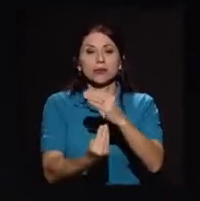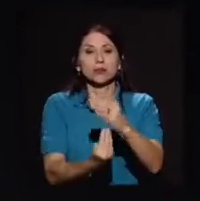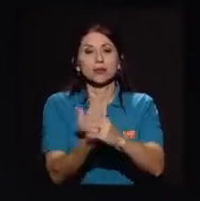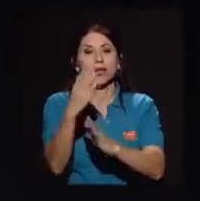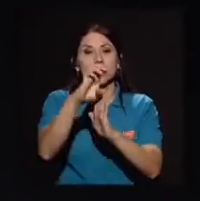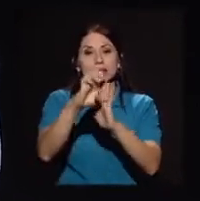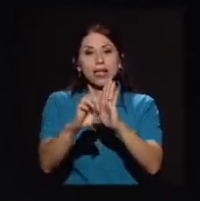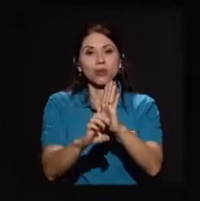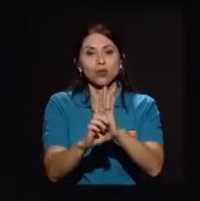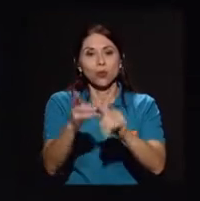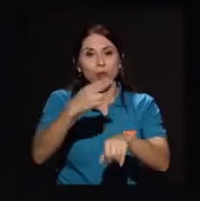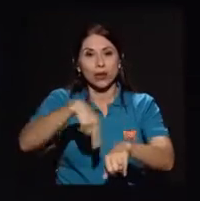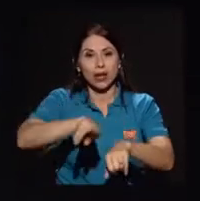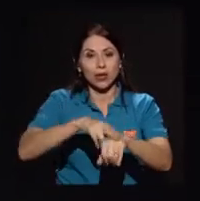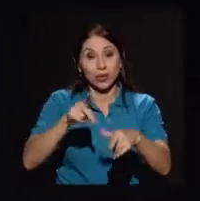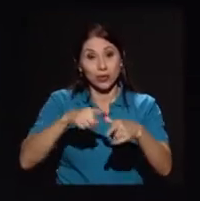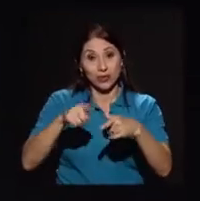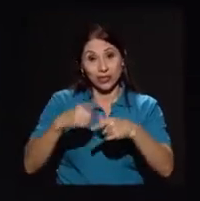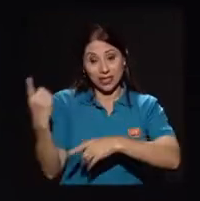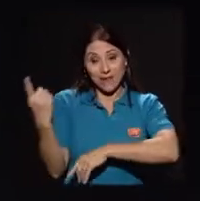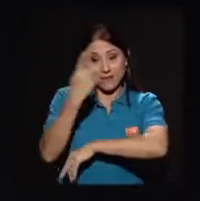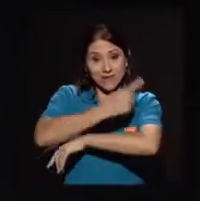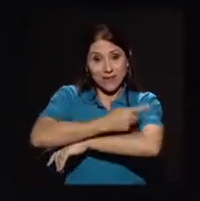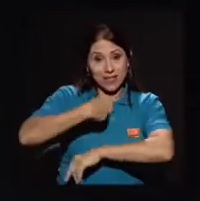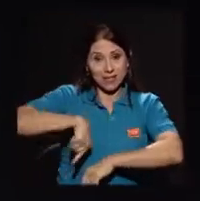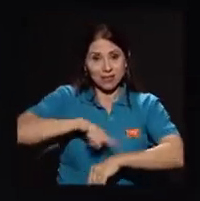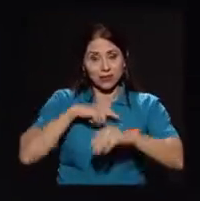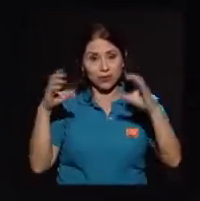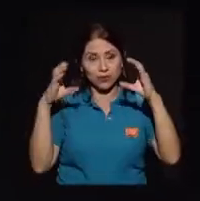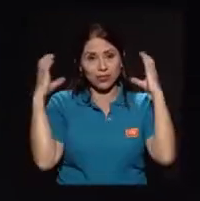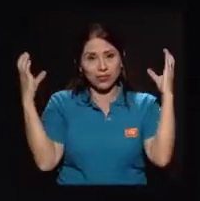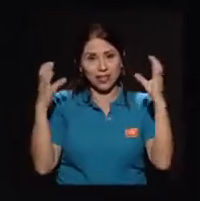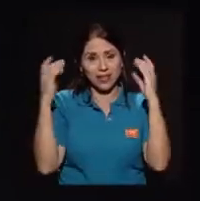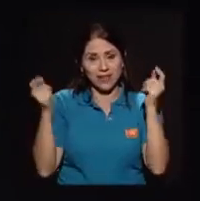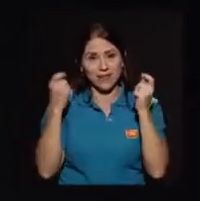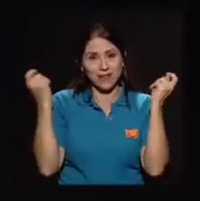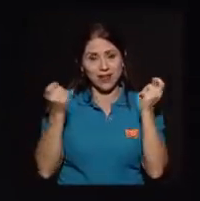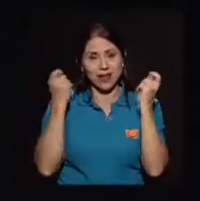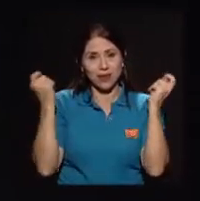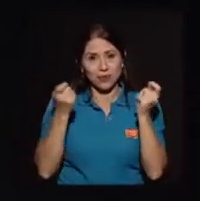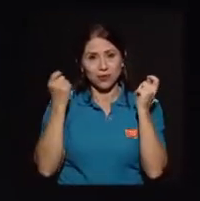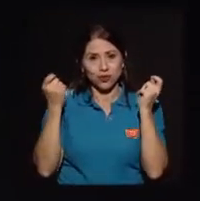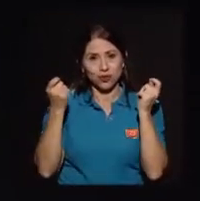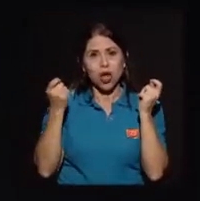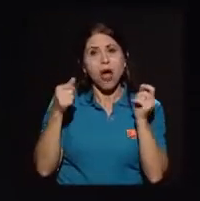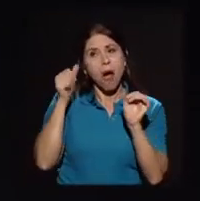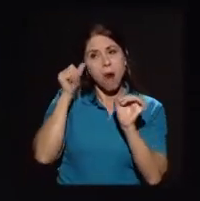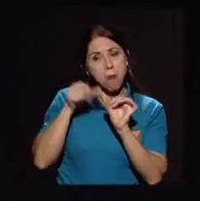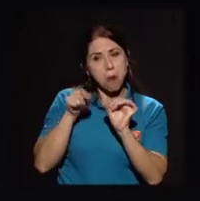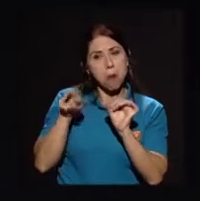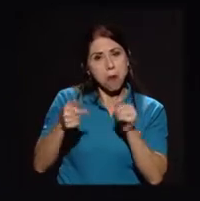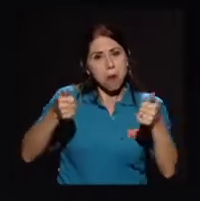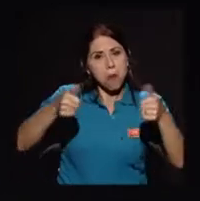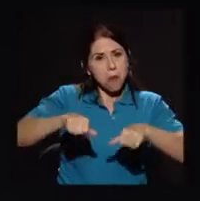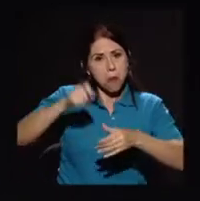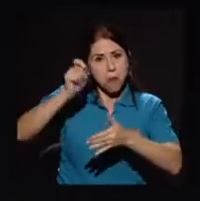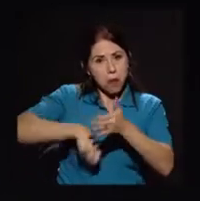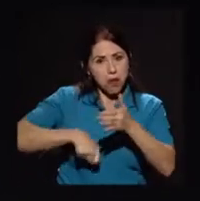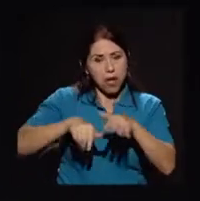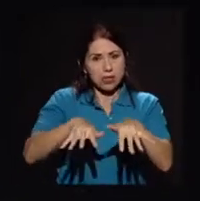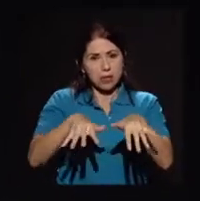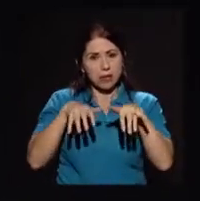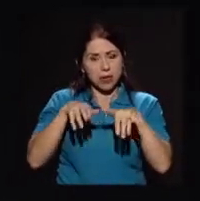Entonces, la fecha conmemorativa que celebramos y adoptamos es a raíz de ese acuerdo, de esos acuerdos de la Asamblea